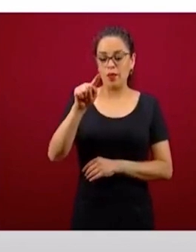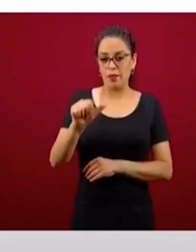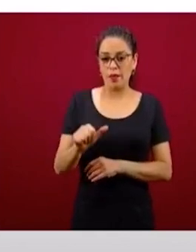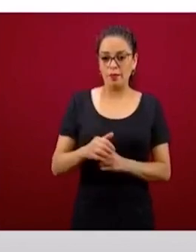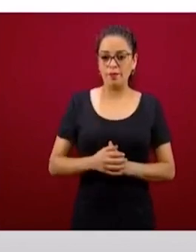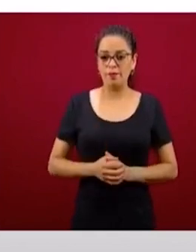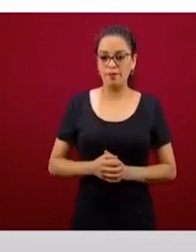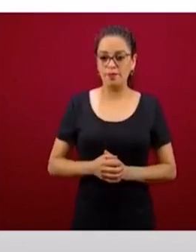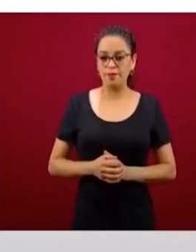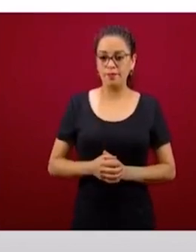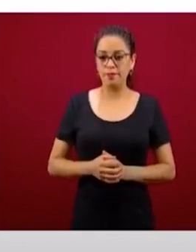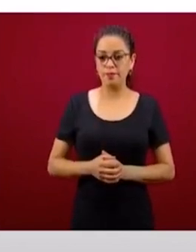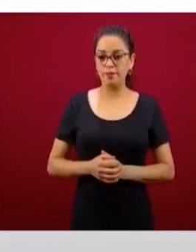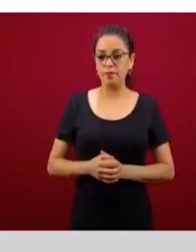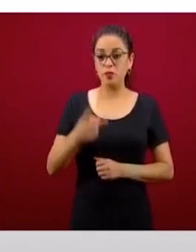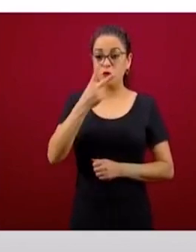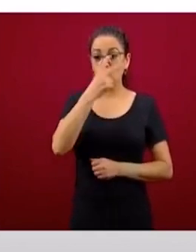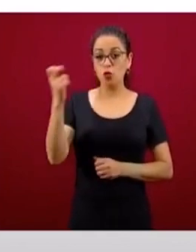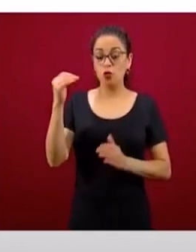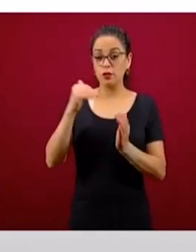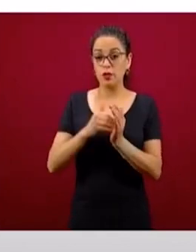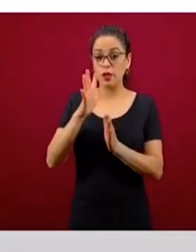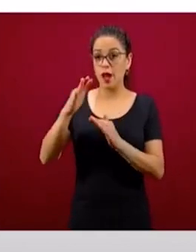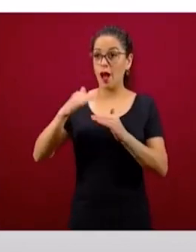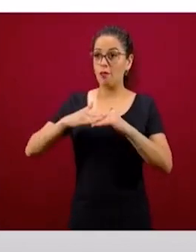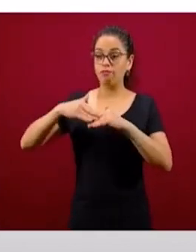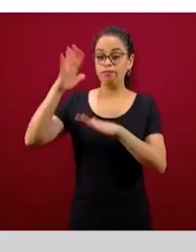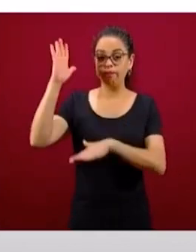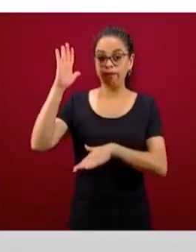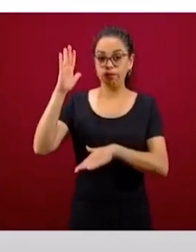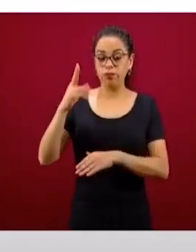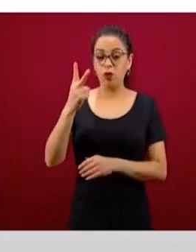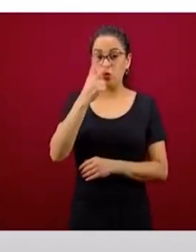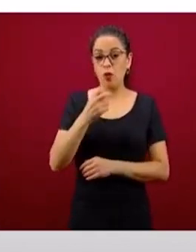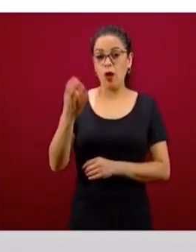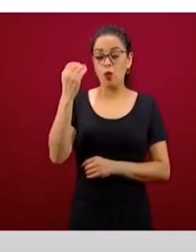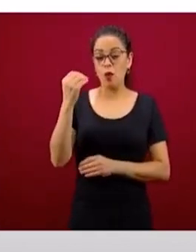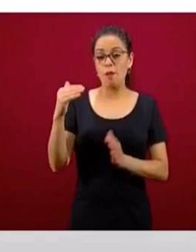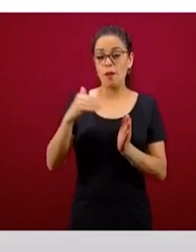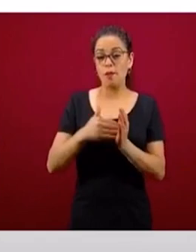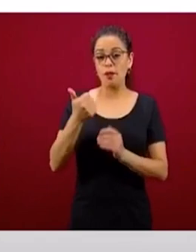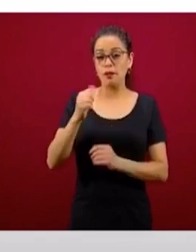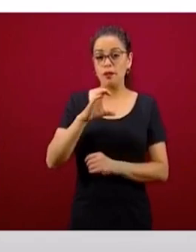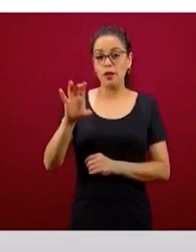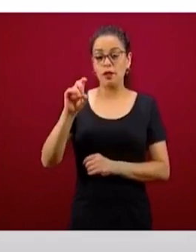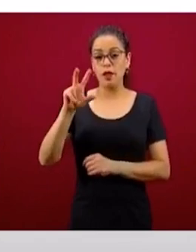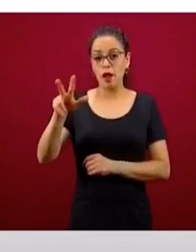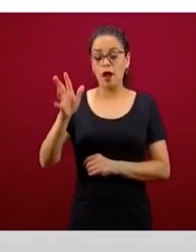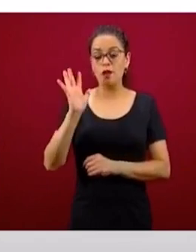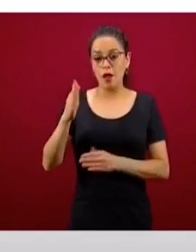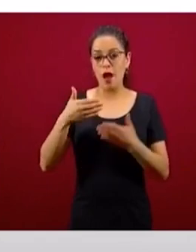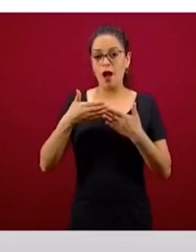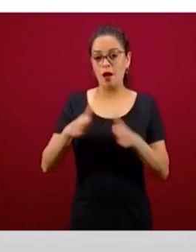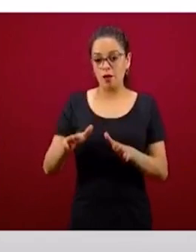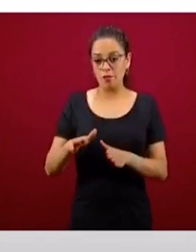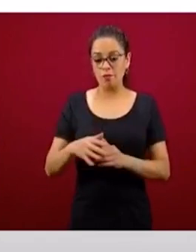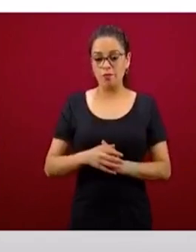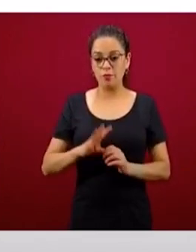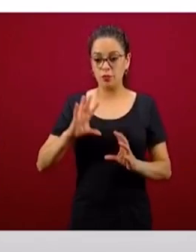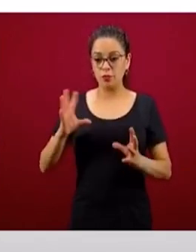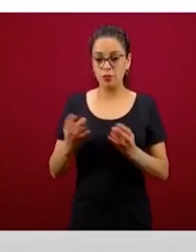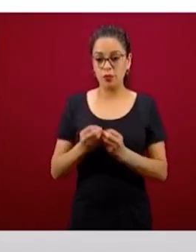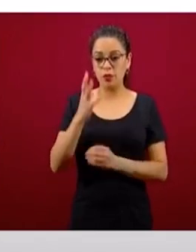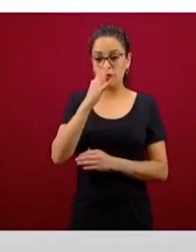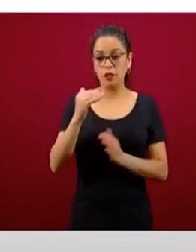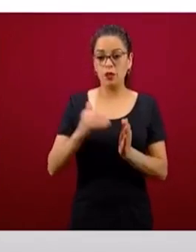día de sobrepasamos las 200 mil cuentas activadas, llevamos 209 mil 638 por un monto total de cinco mil